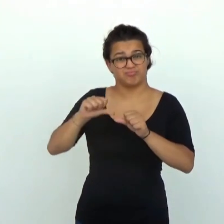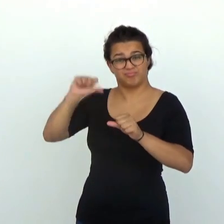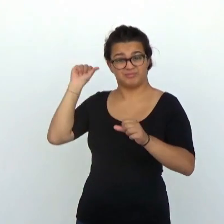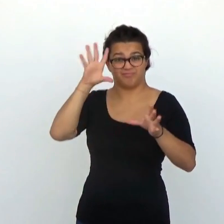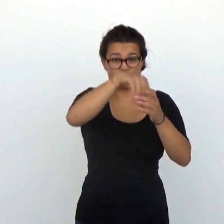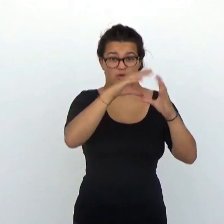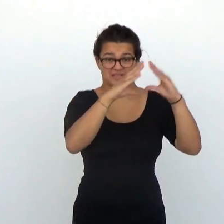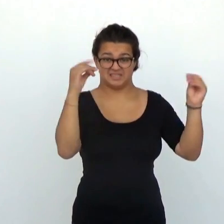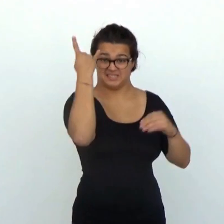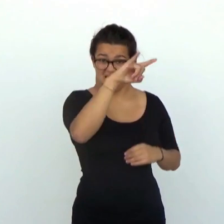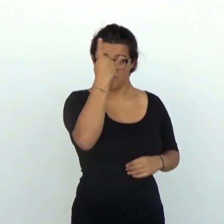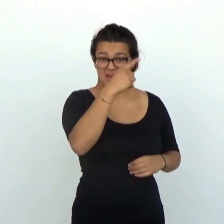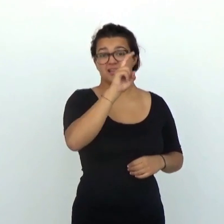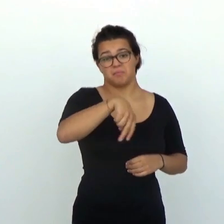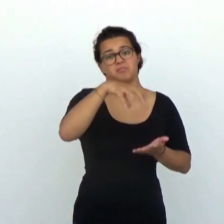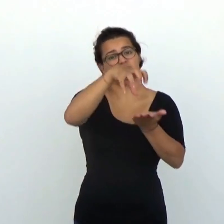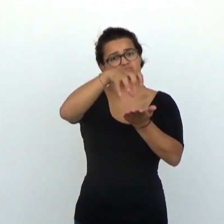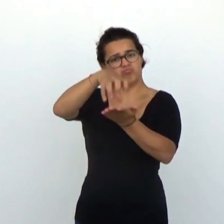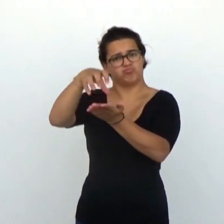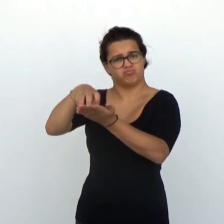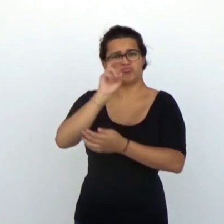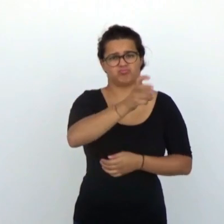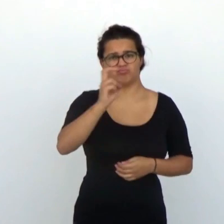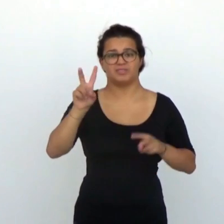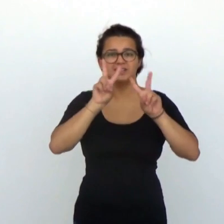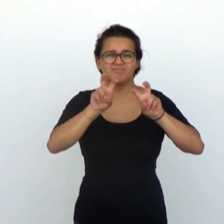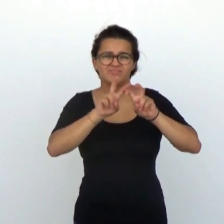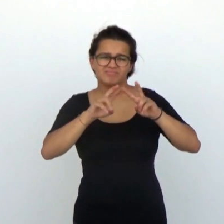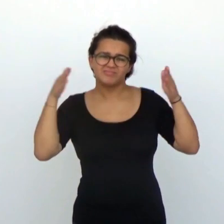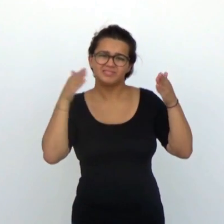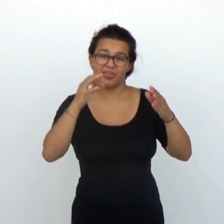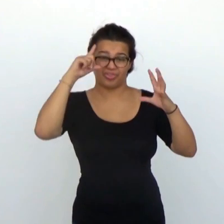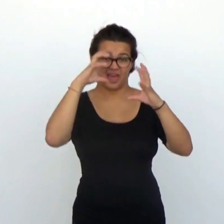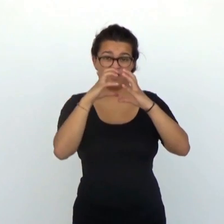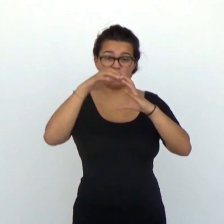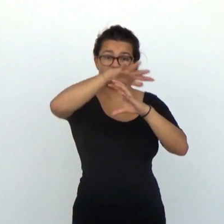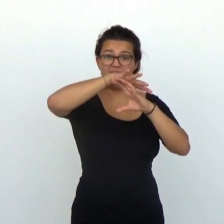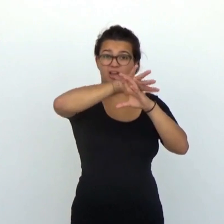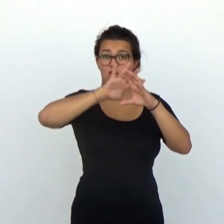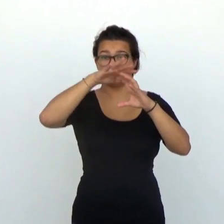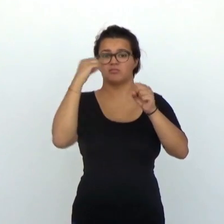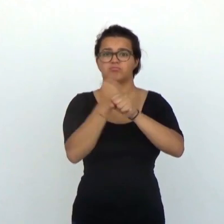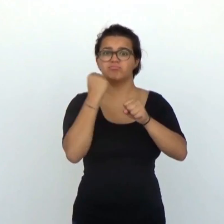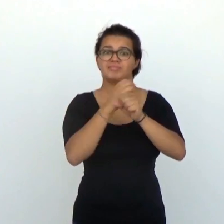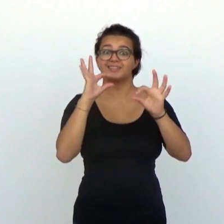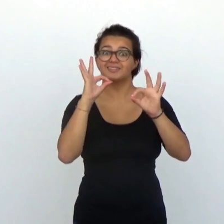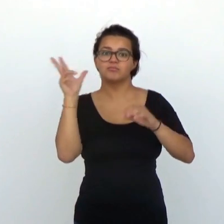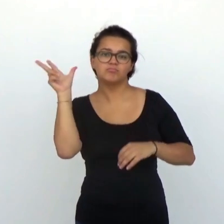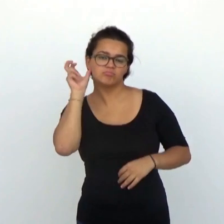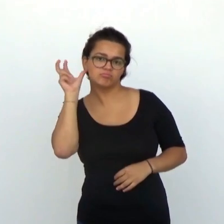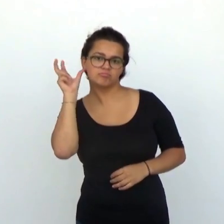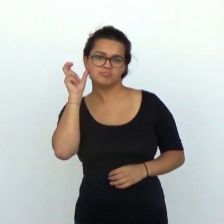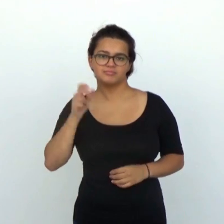carrera en la Universidad de Salamanca y en otros centros a investigar las regiones auditivas del cerebro, estas que trabajan cuando vemos.